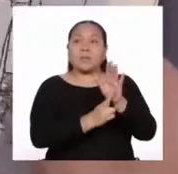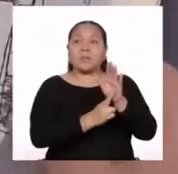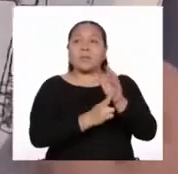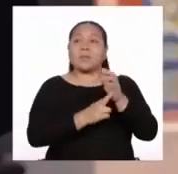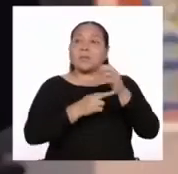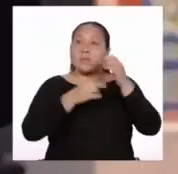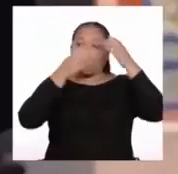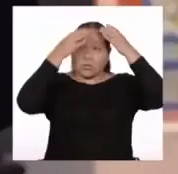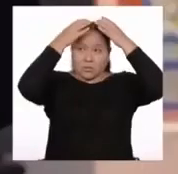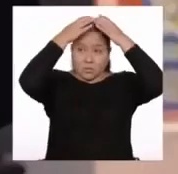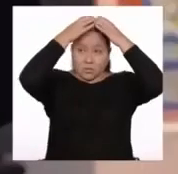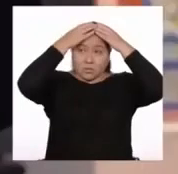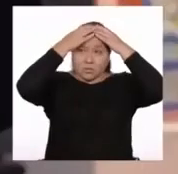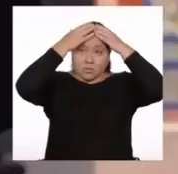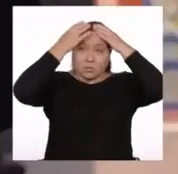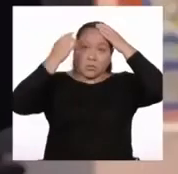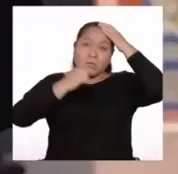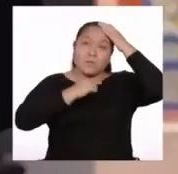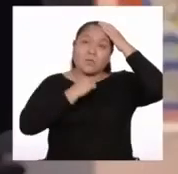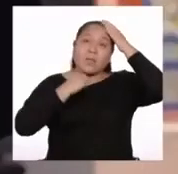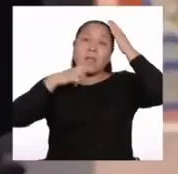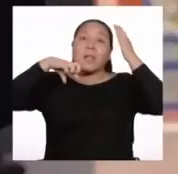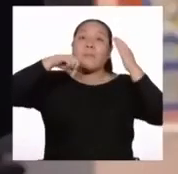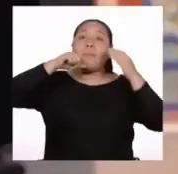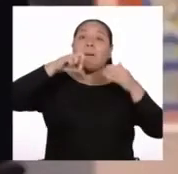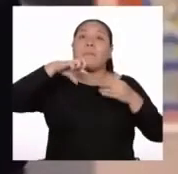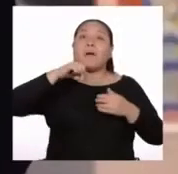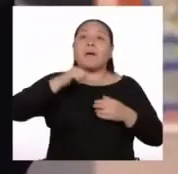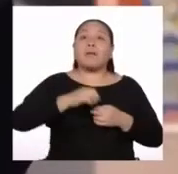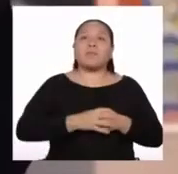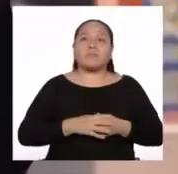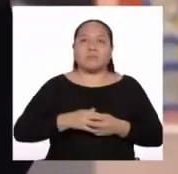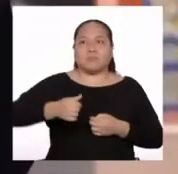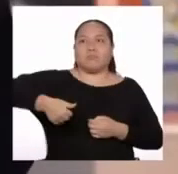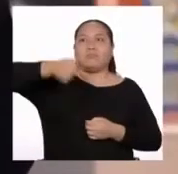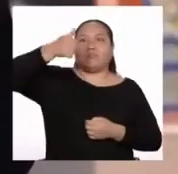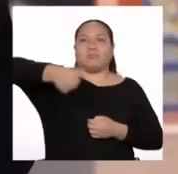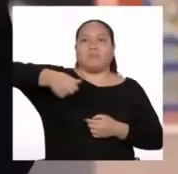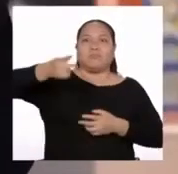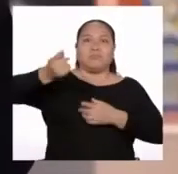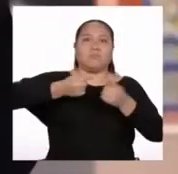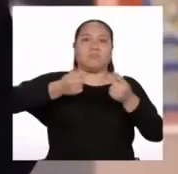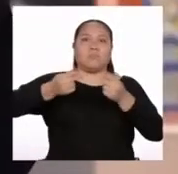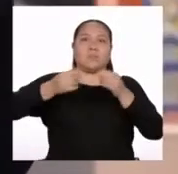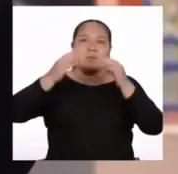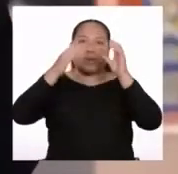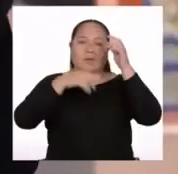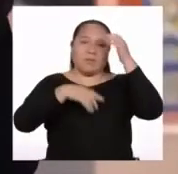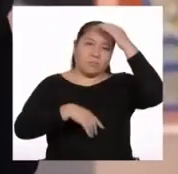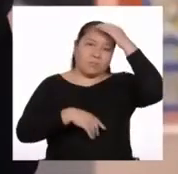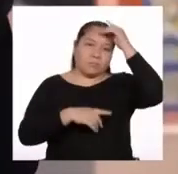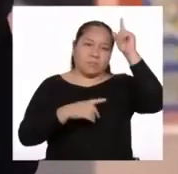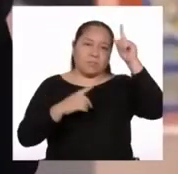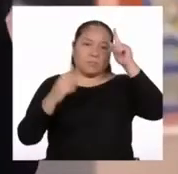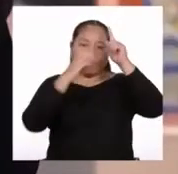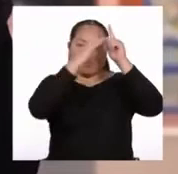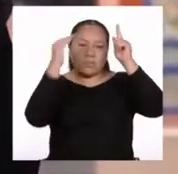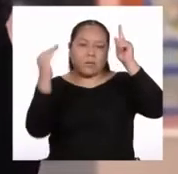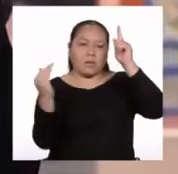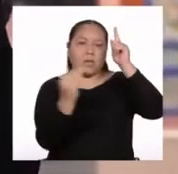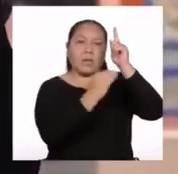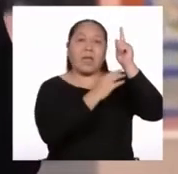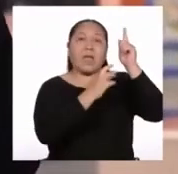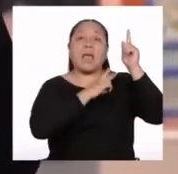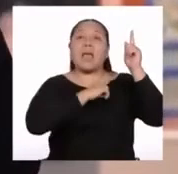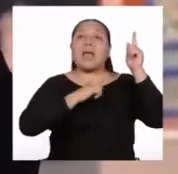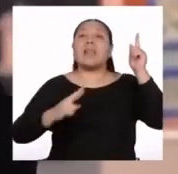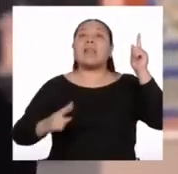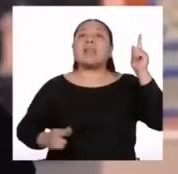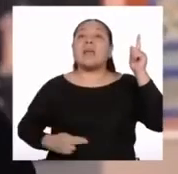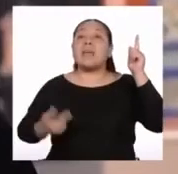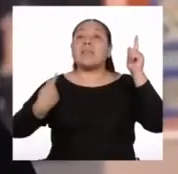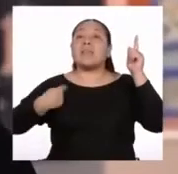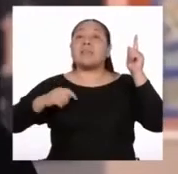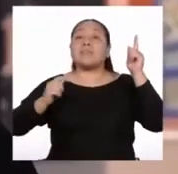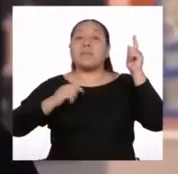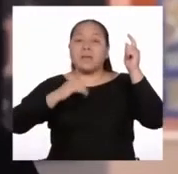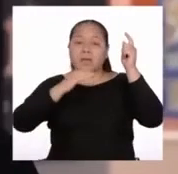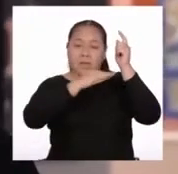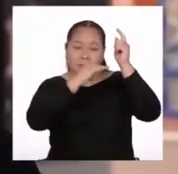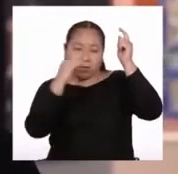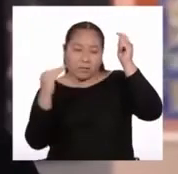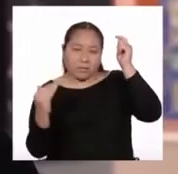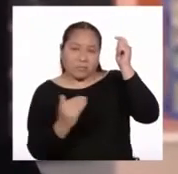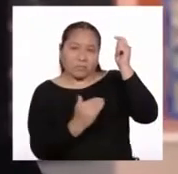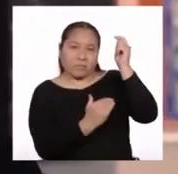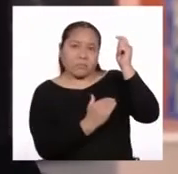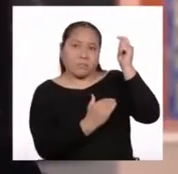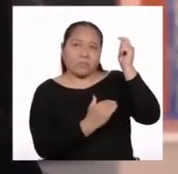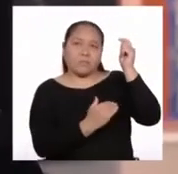como el jerarca supremo, luego el rey de España debajo del Papa, y luego debajo del